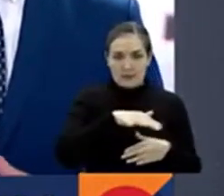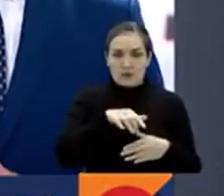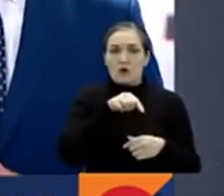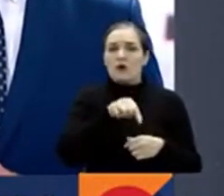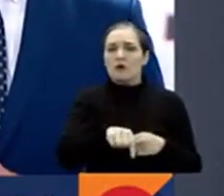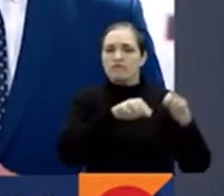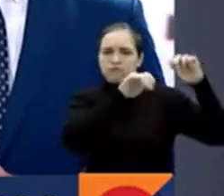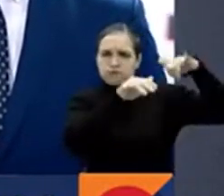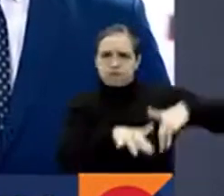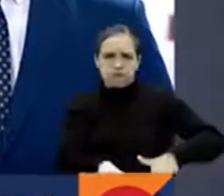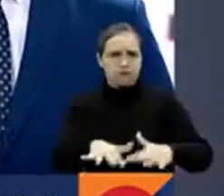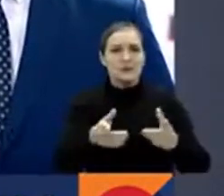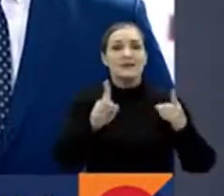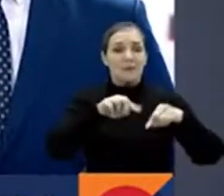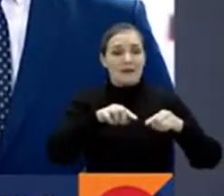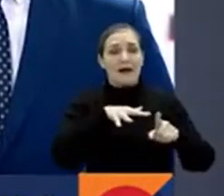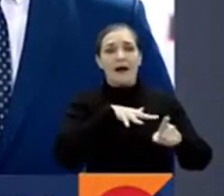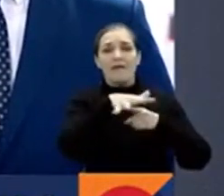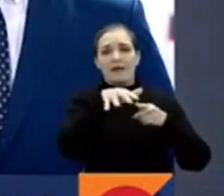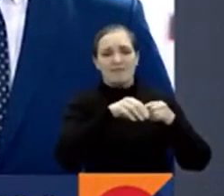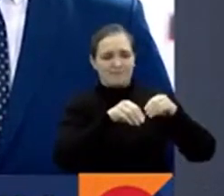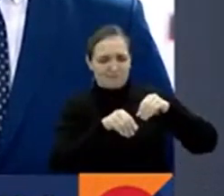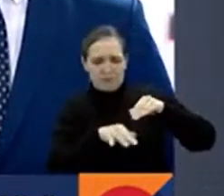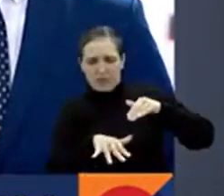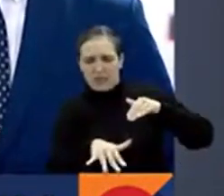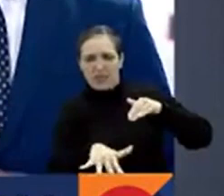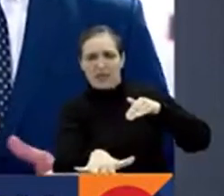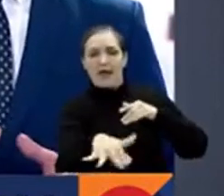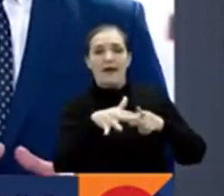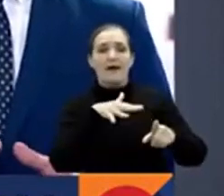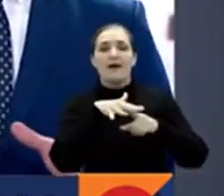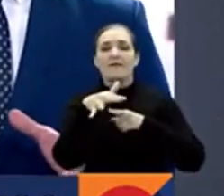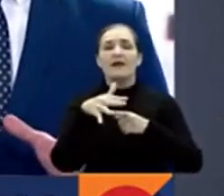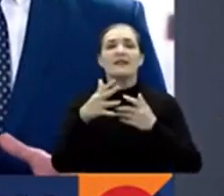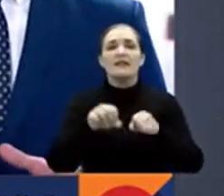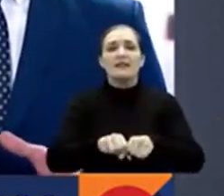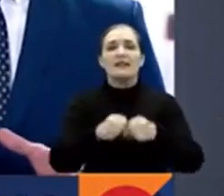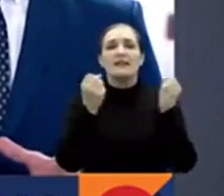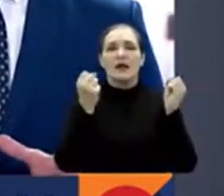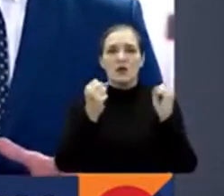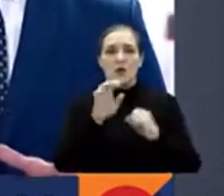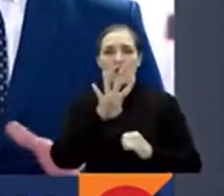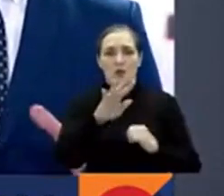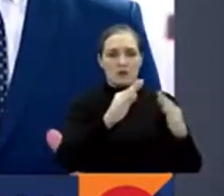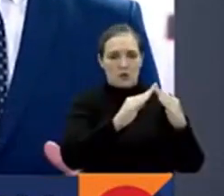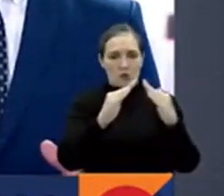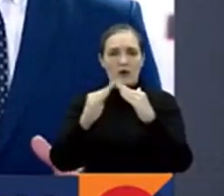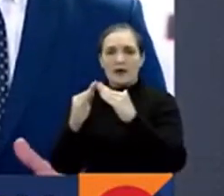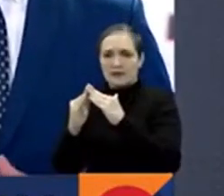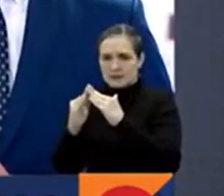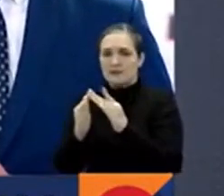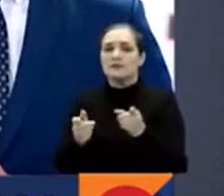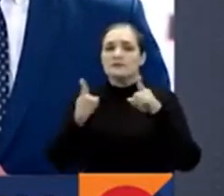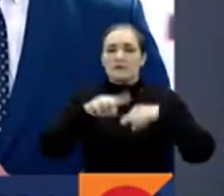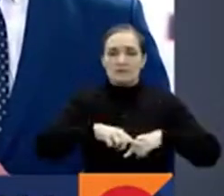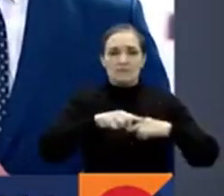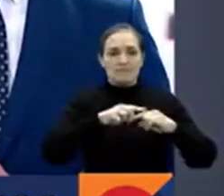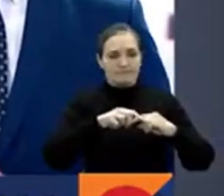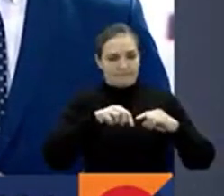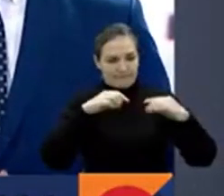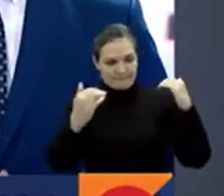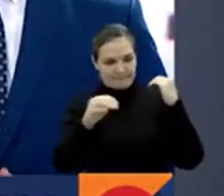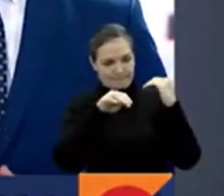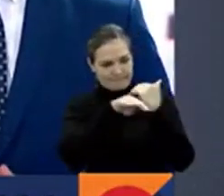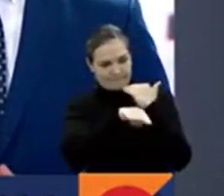fuertes lluvias también provocaron un deslizamiento de tierra que ocasionó daños en cuatro viviendas y bloqueó además una carretera